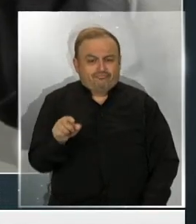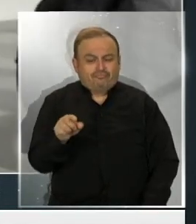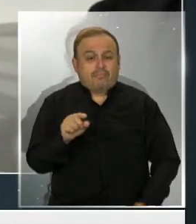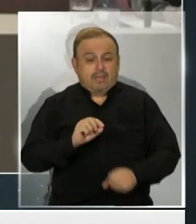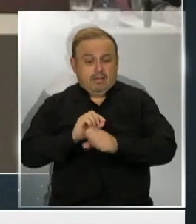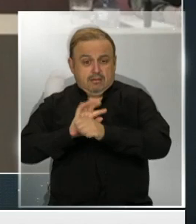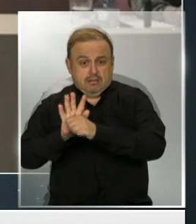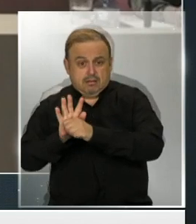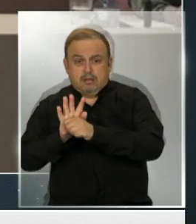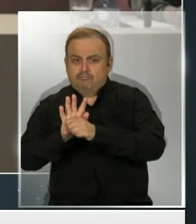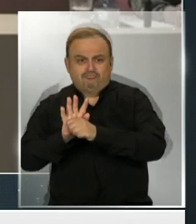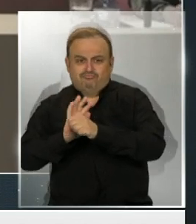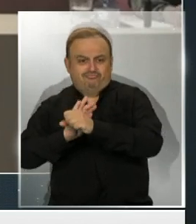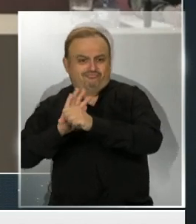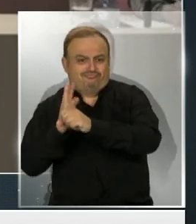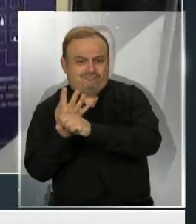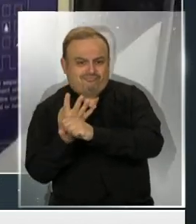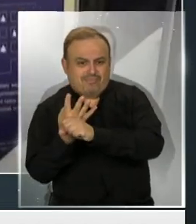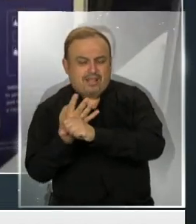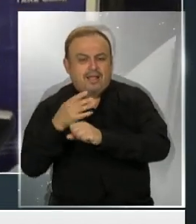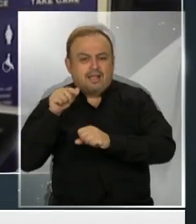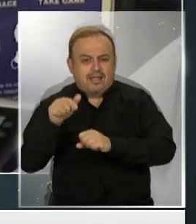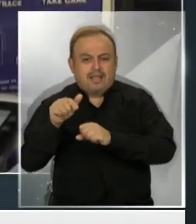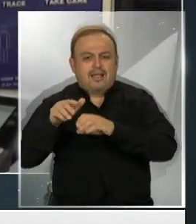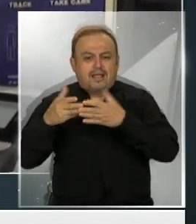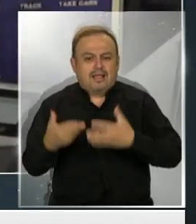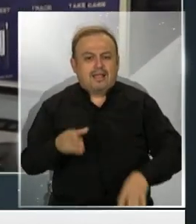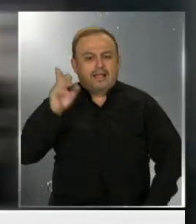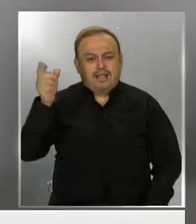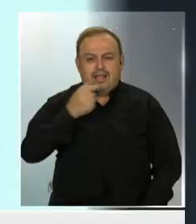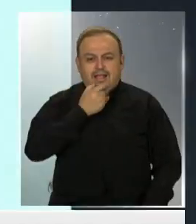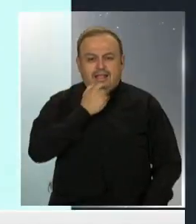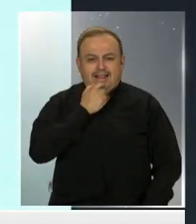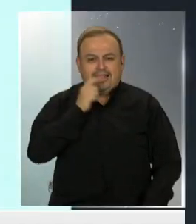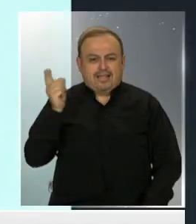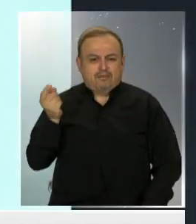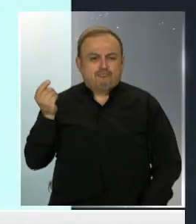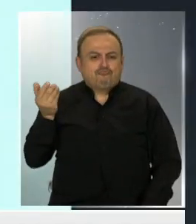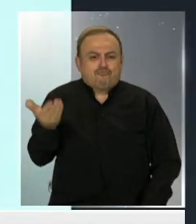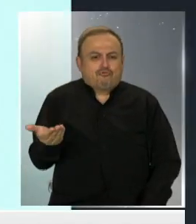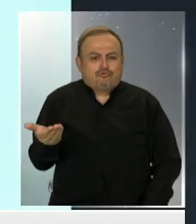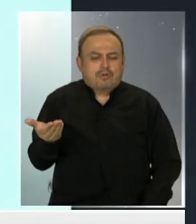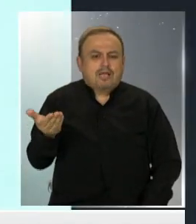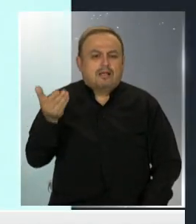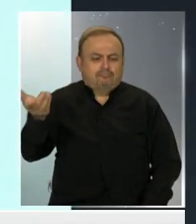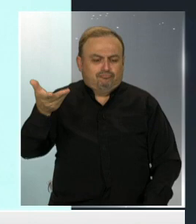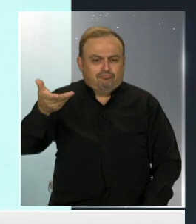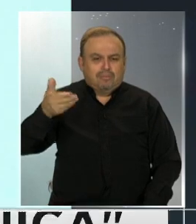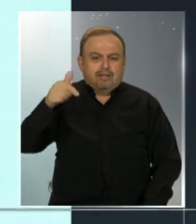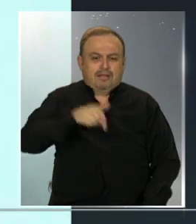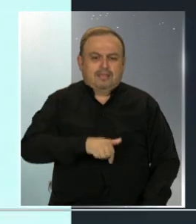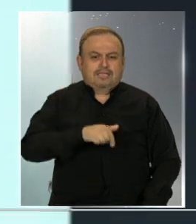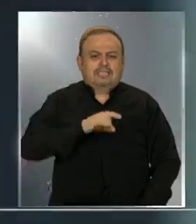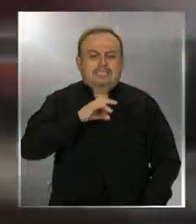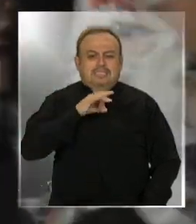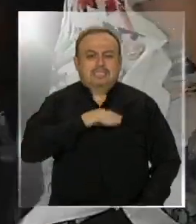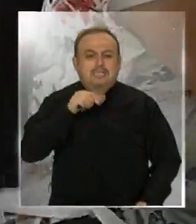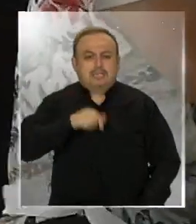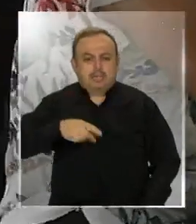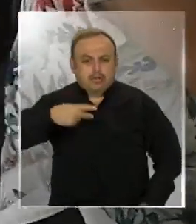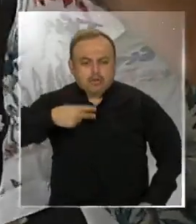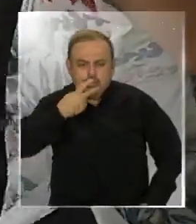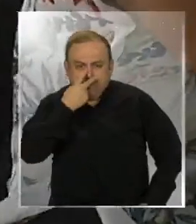a la cepa SARS-CoV-2, la misma encontrada en el Reino Unido. Leo por las noticias, por la tele,